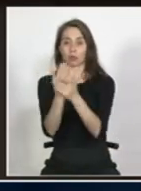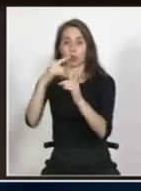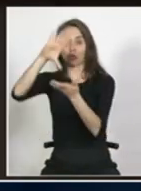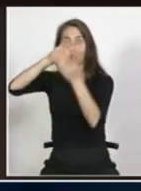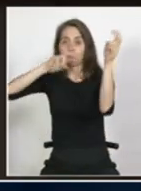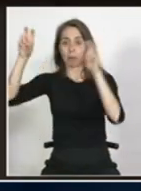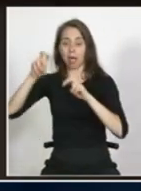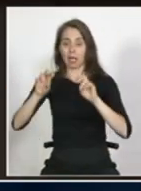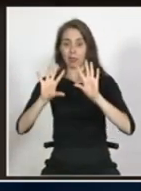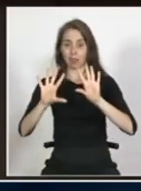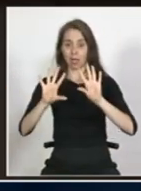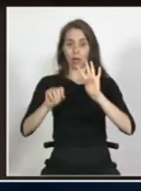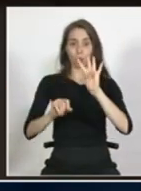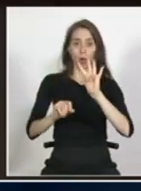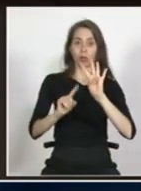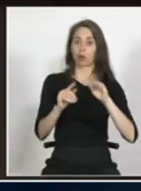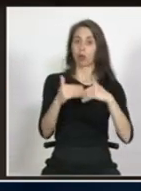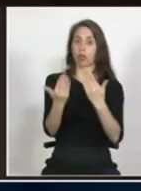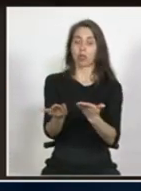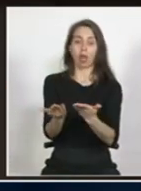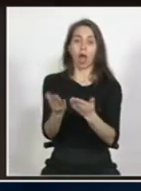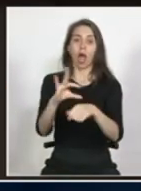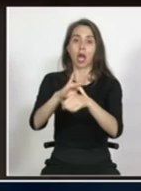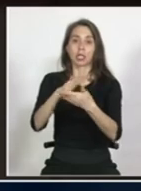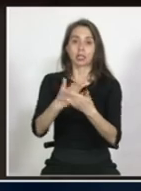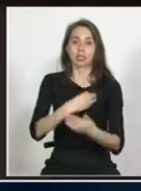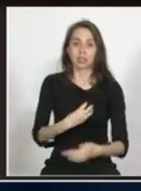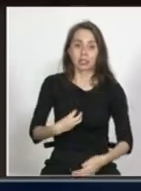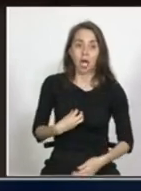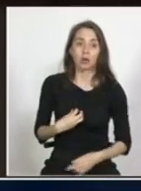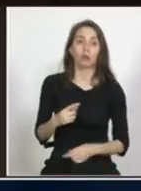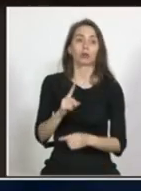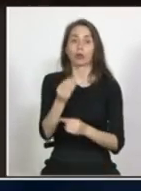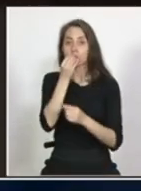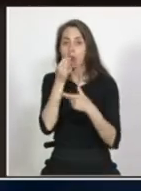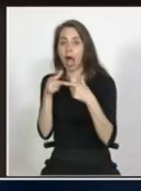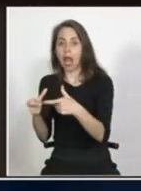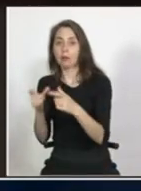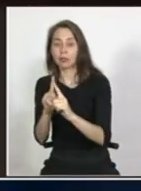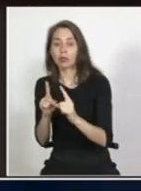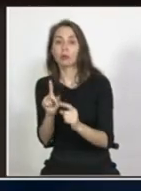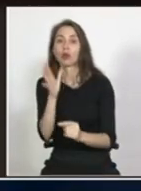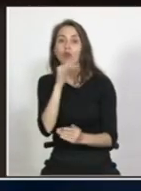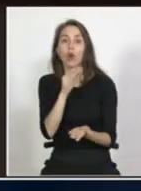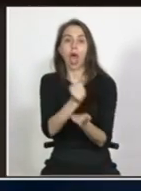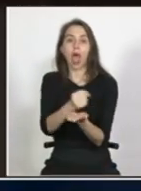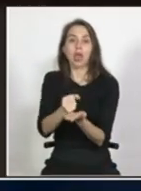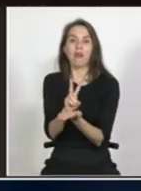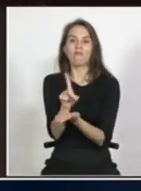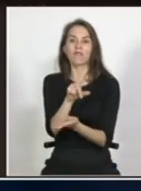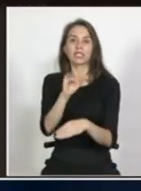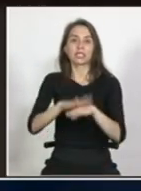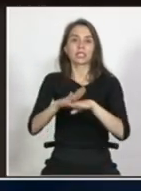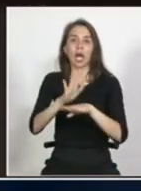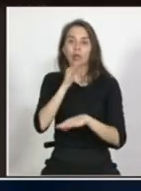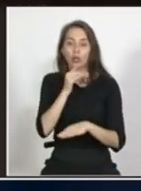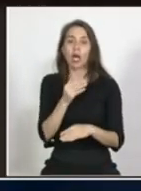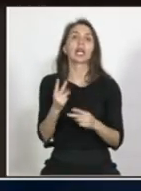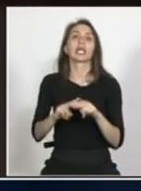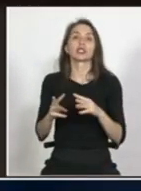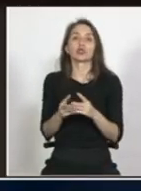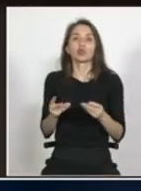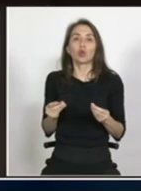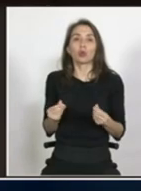no recibe beneficios educacionales y de salud por estar a la espera de visa eso fue lo que planteamos al principio claro y qué solución temporal es posible